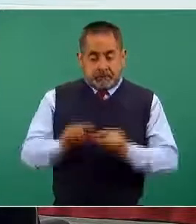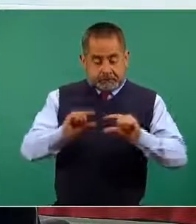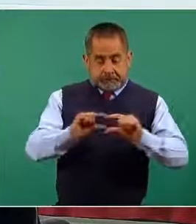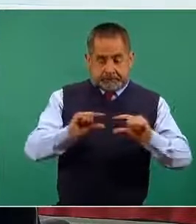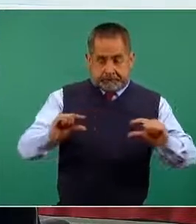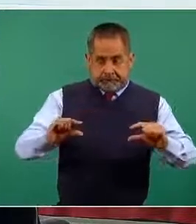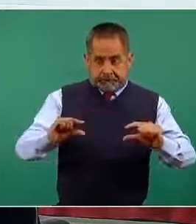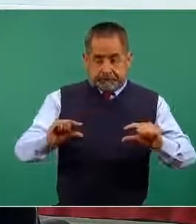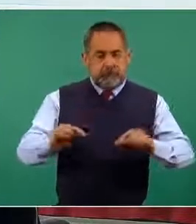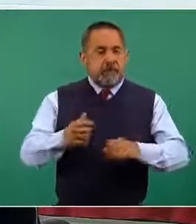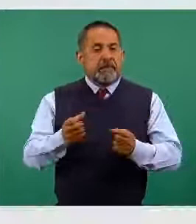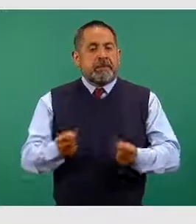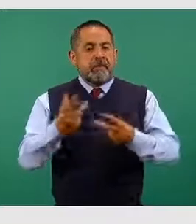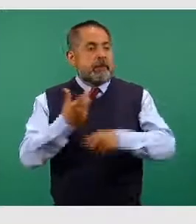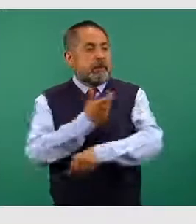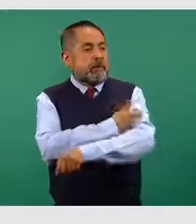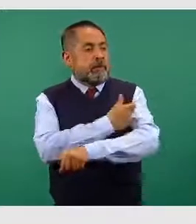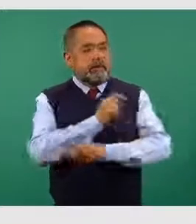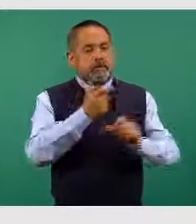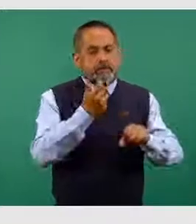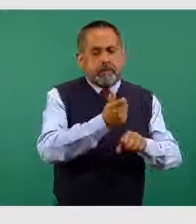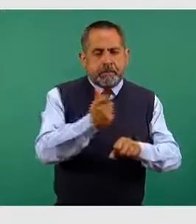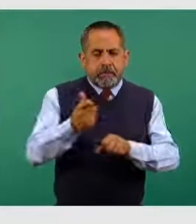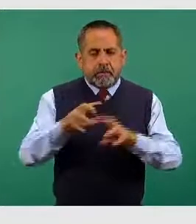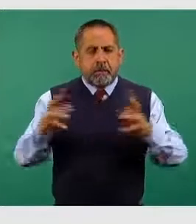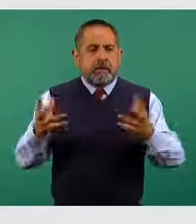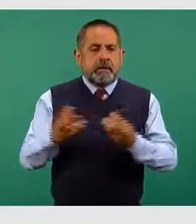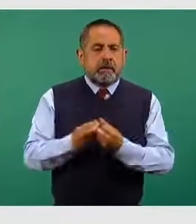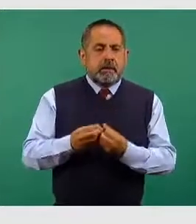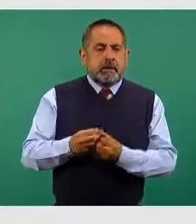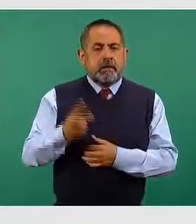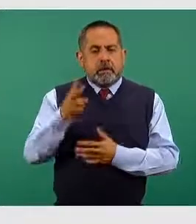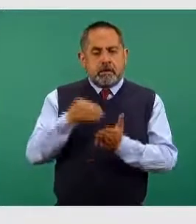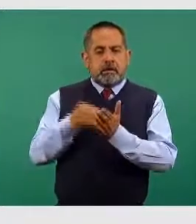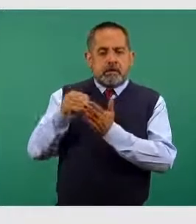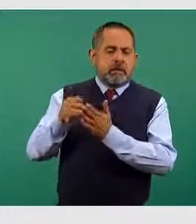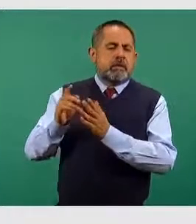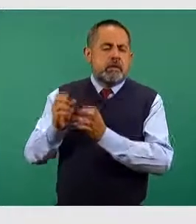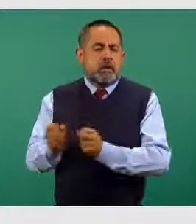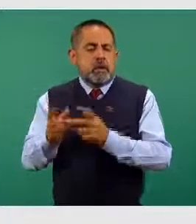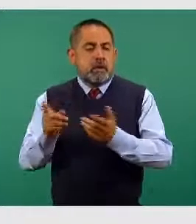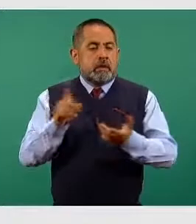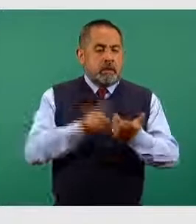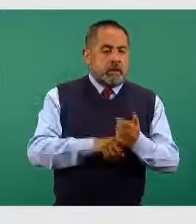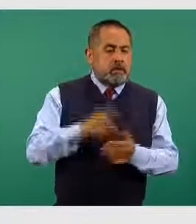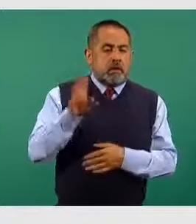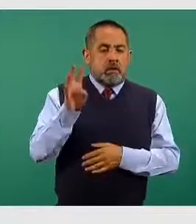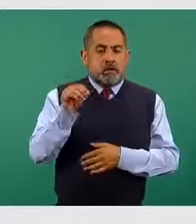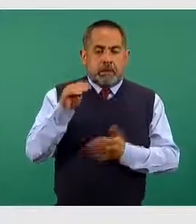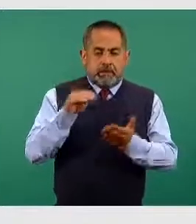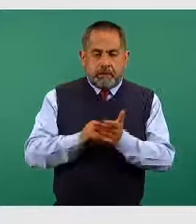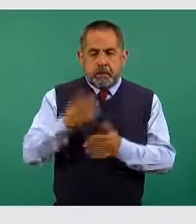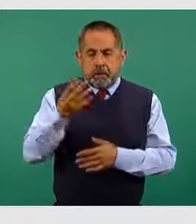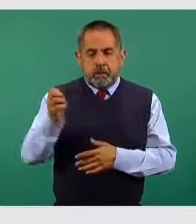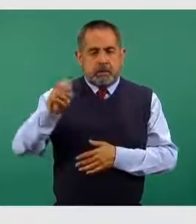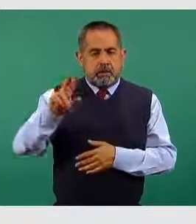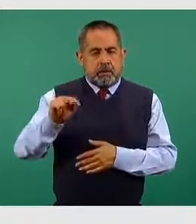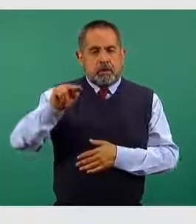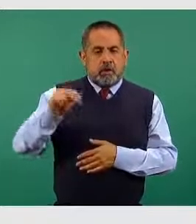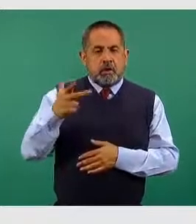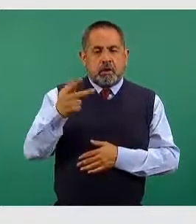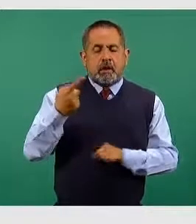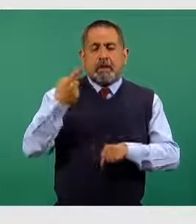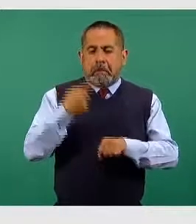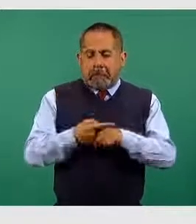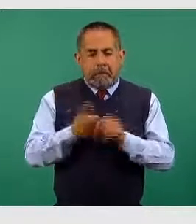aplicado, estas 2.585.000, se han reportado 9.988